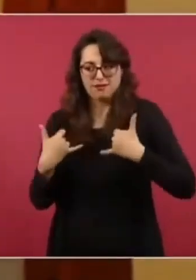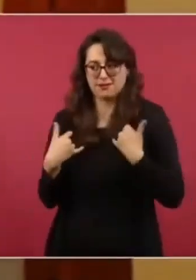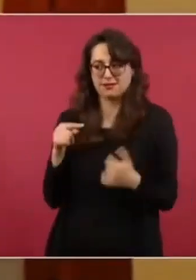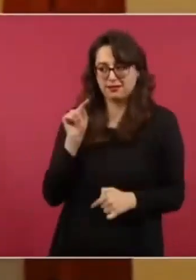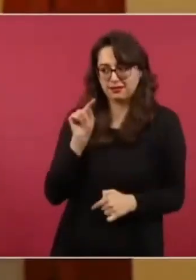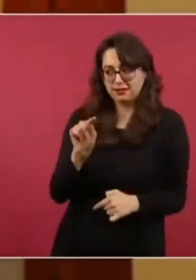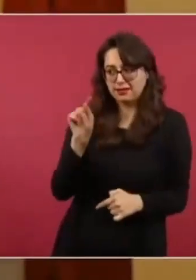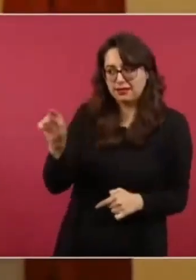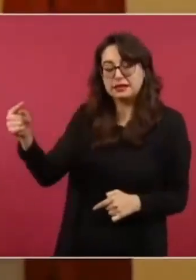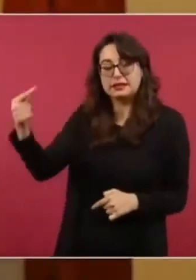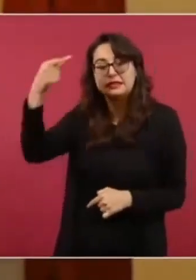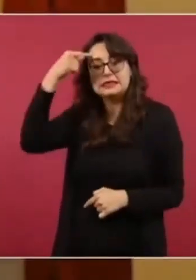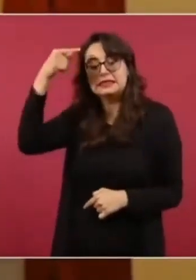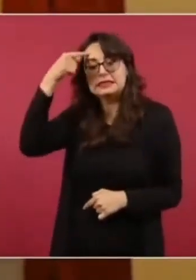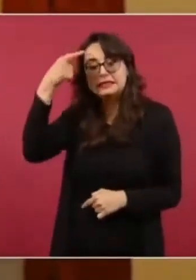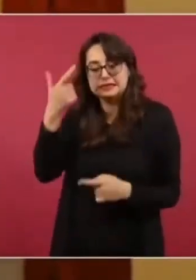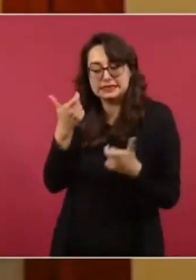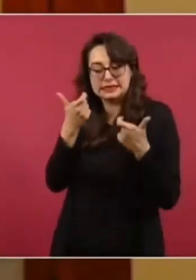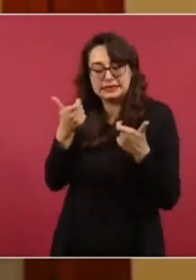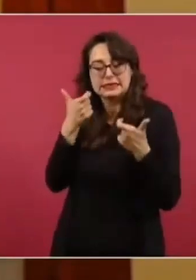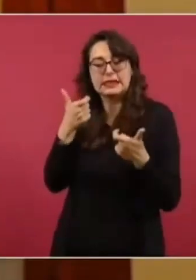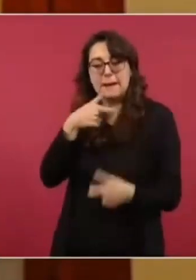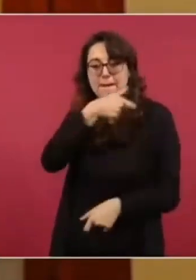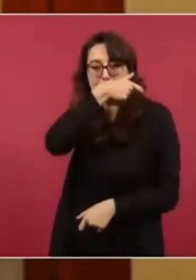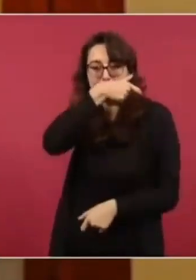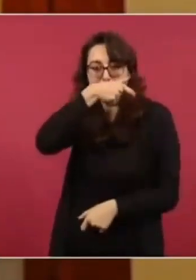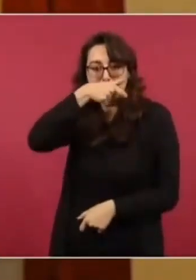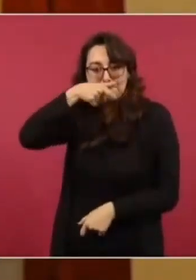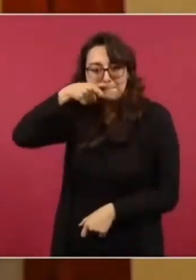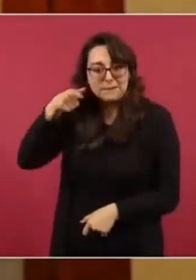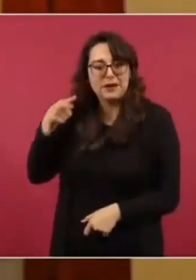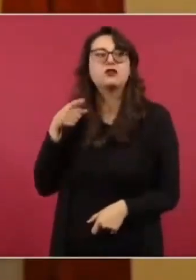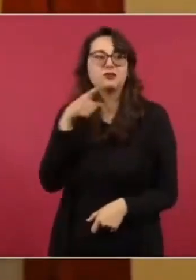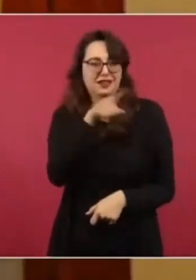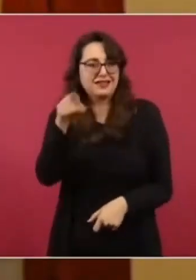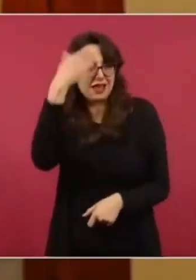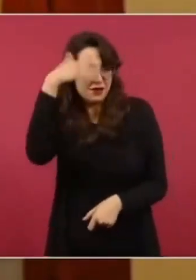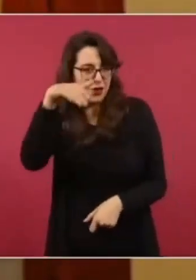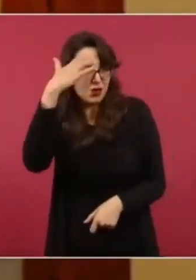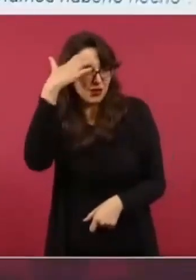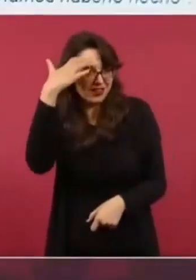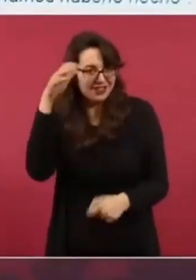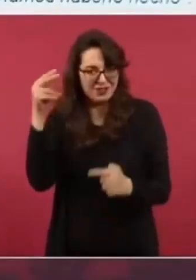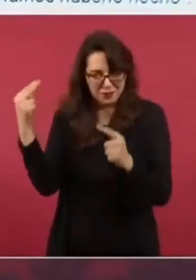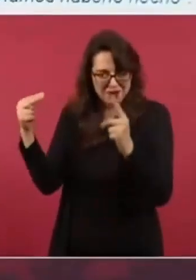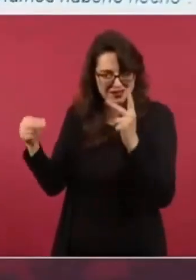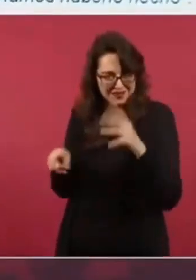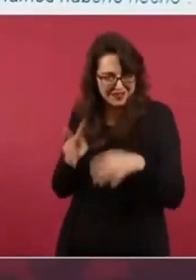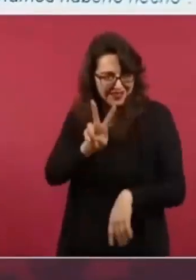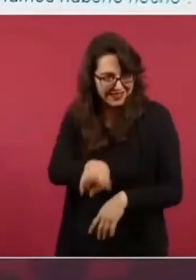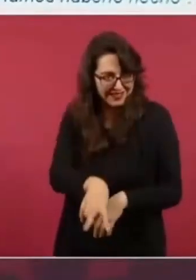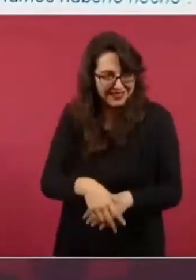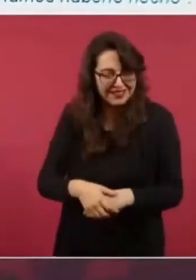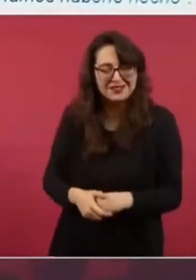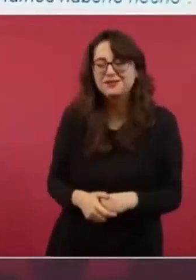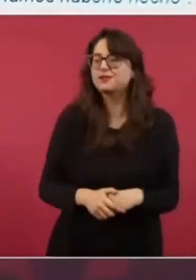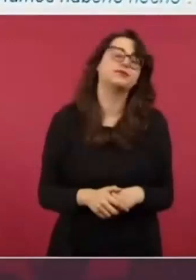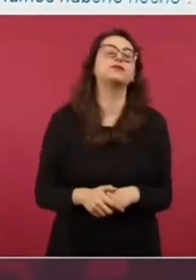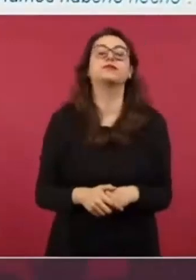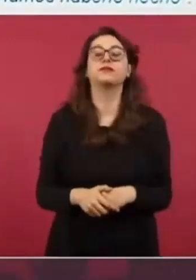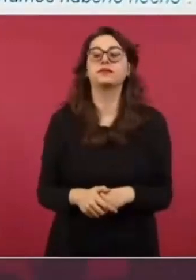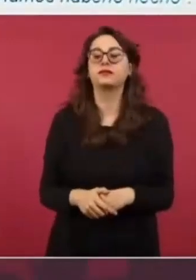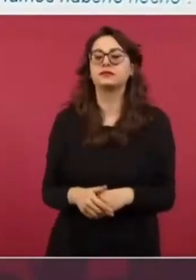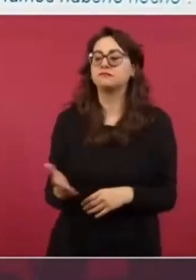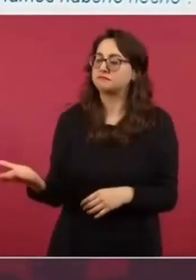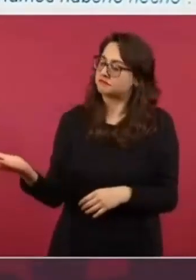Léase, ya le ponen ustedes los nombres, las